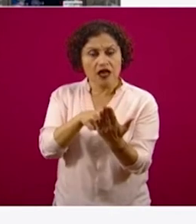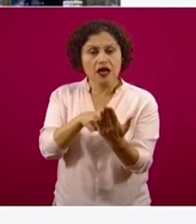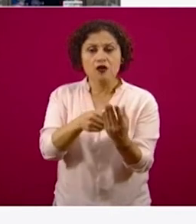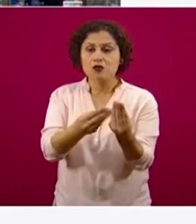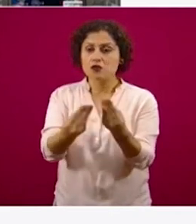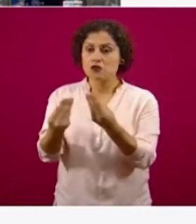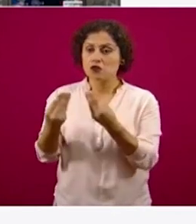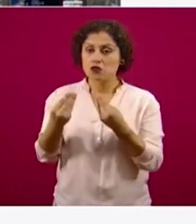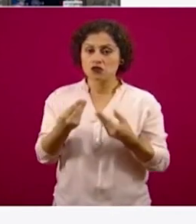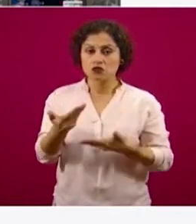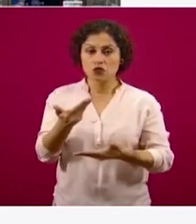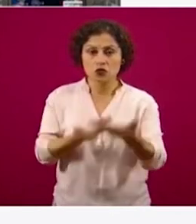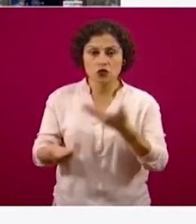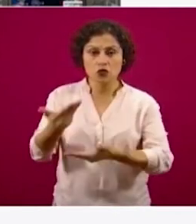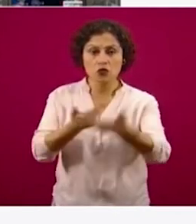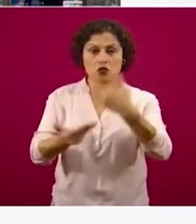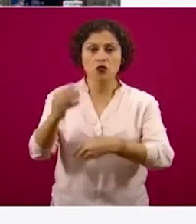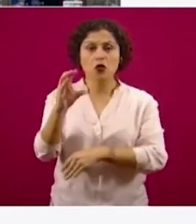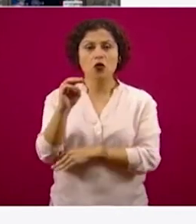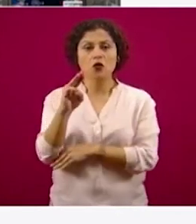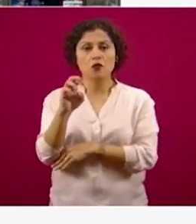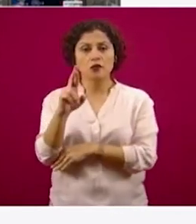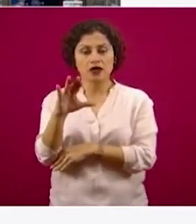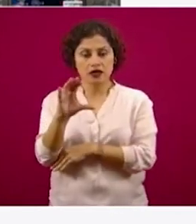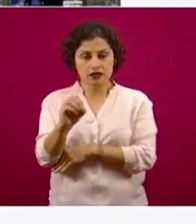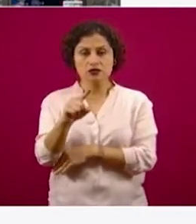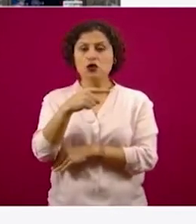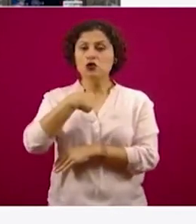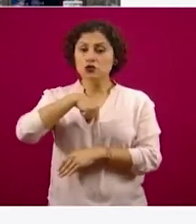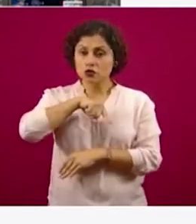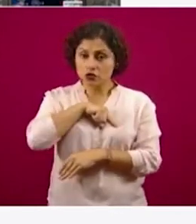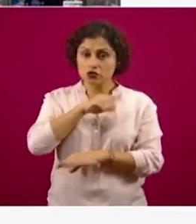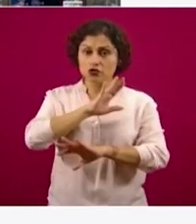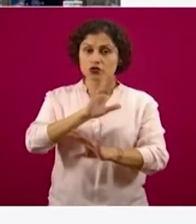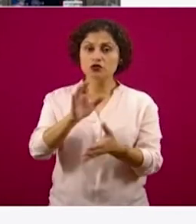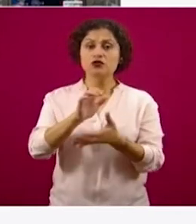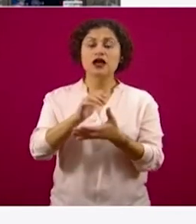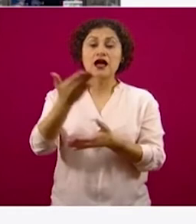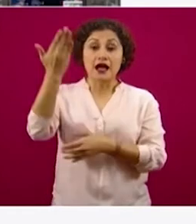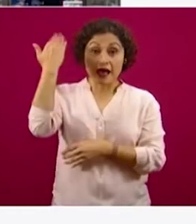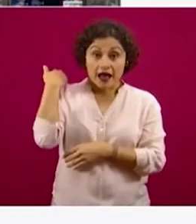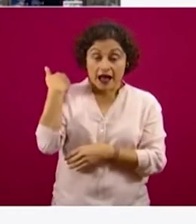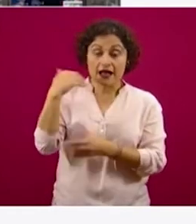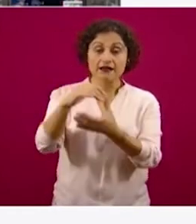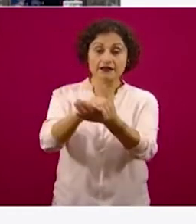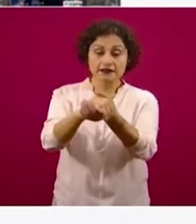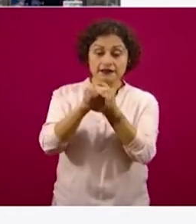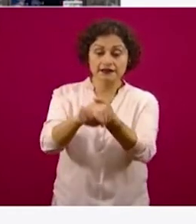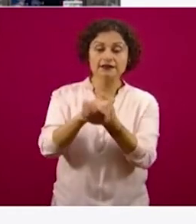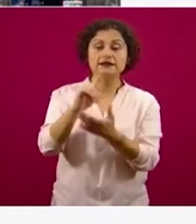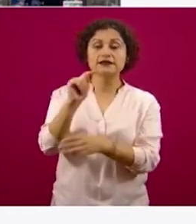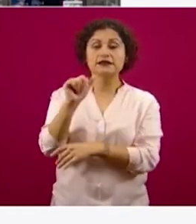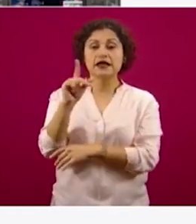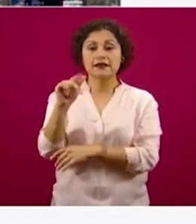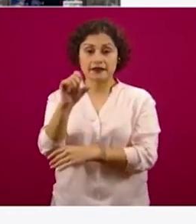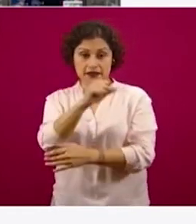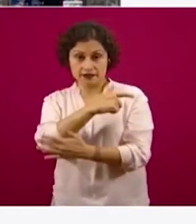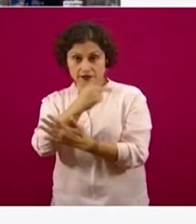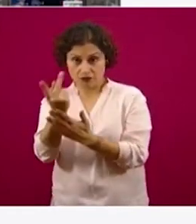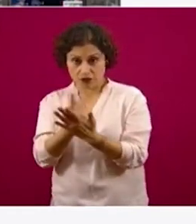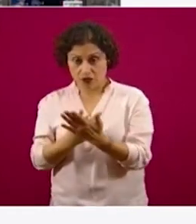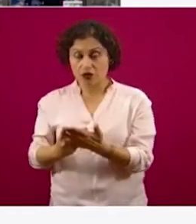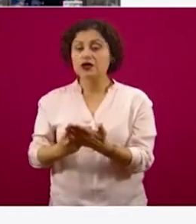Los apoyos que hemos distribuido en Tandas para el Bienestar y los apoyos que hoy